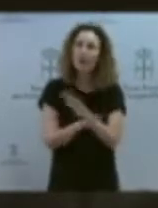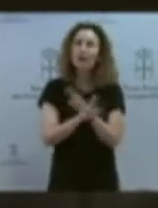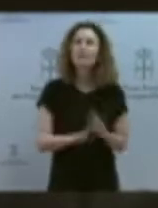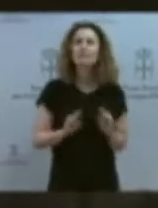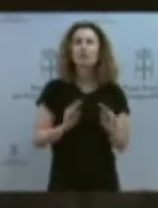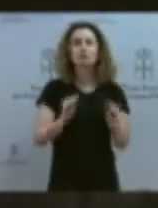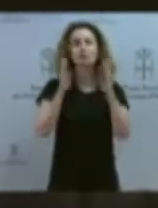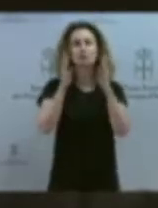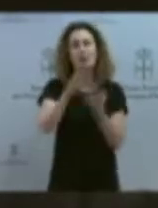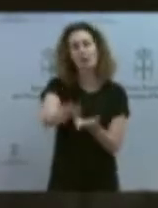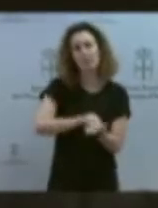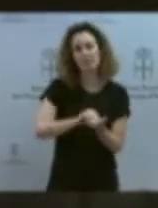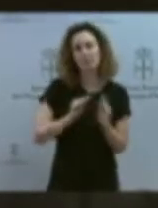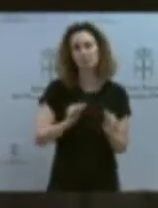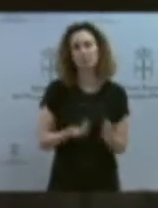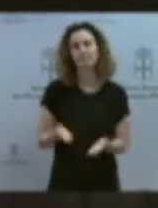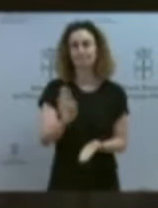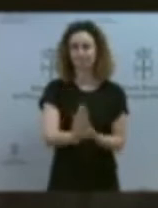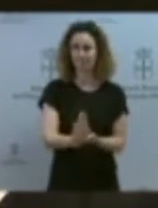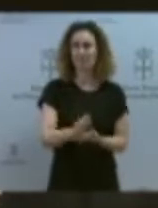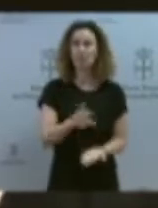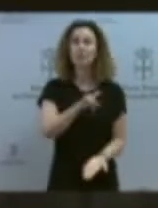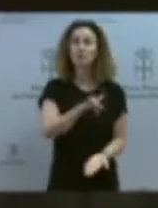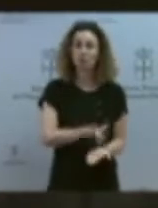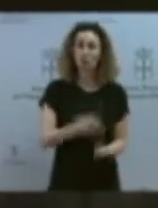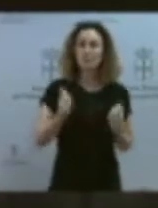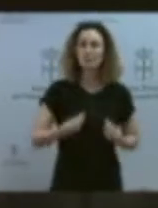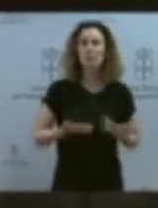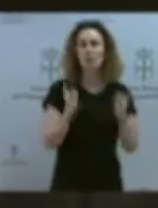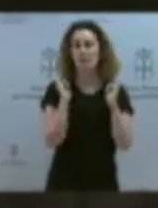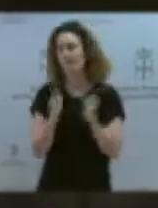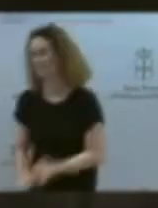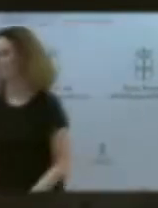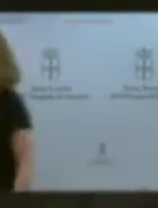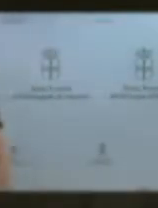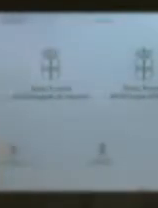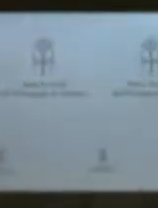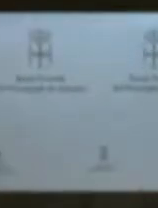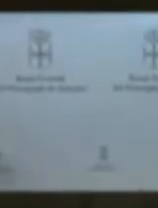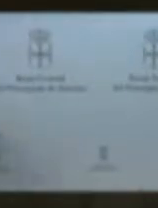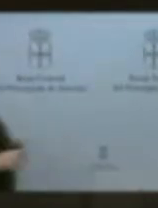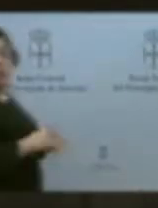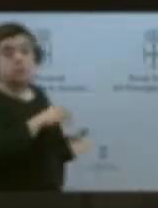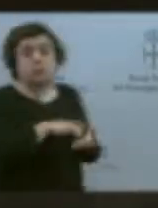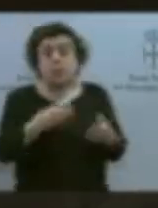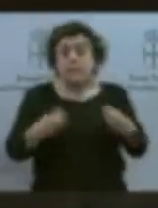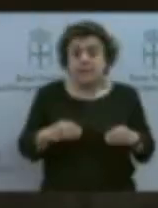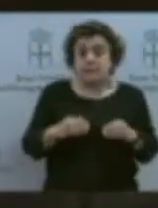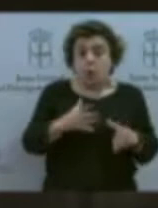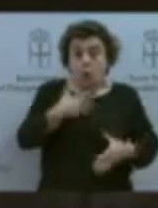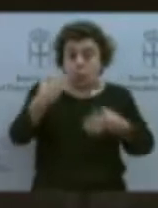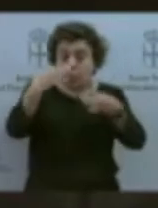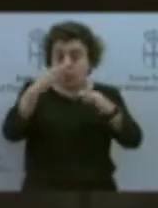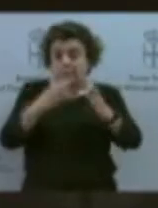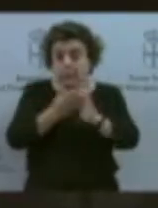En cuanto se tuvo a disposición el documento definitivo, facilitóse a los asistentes información sobre el marco aprobado a nivel nacional,